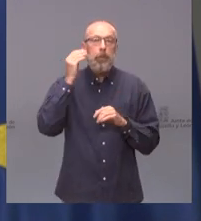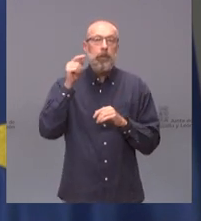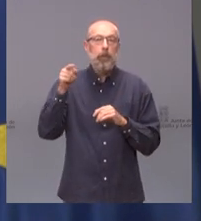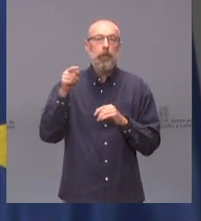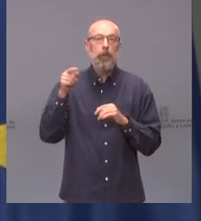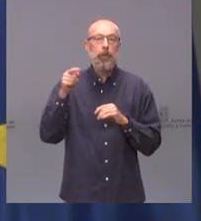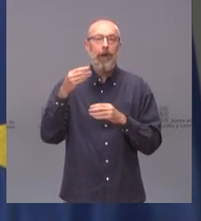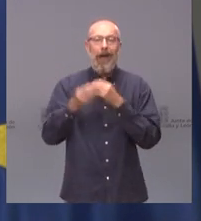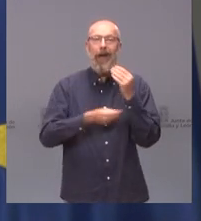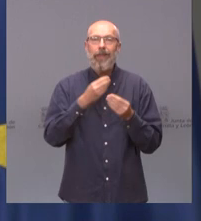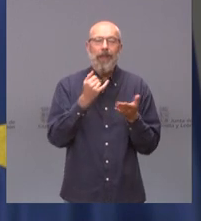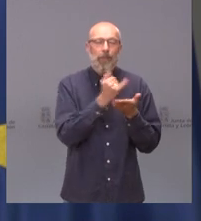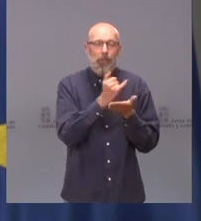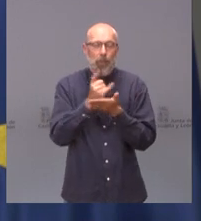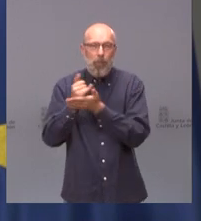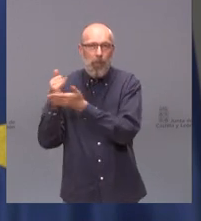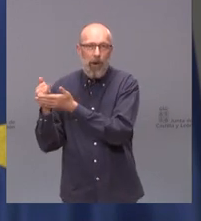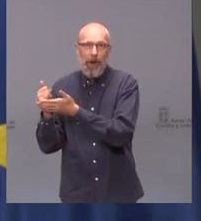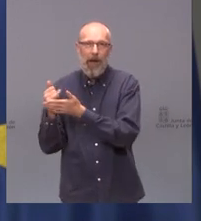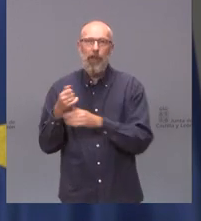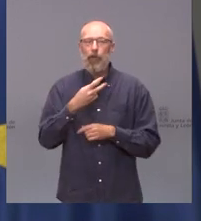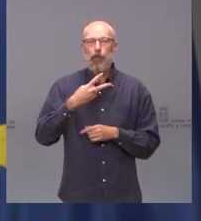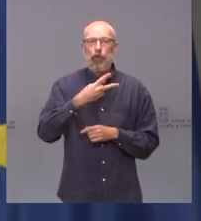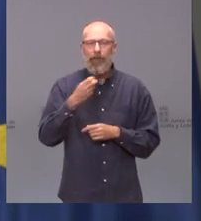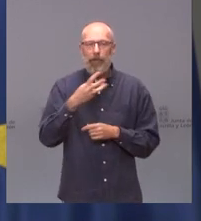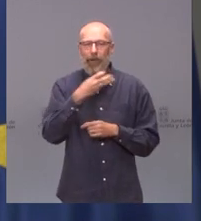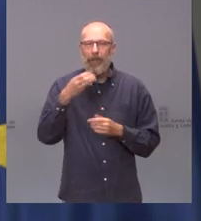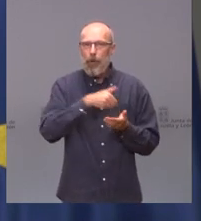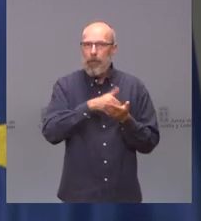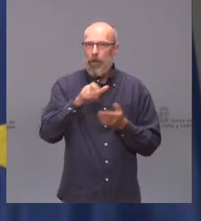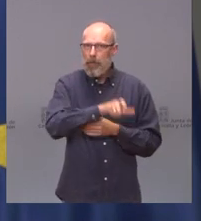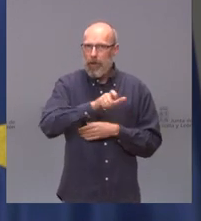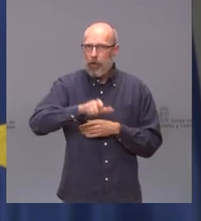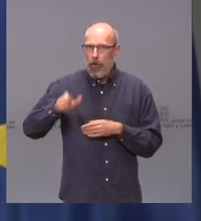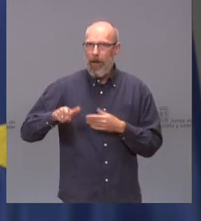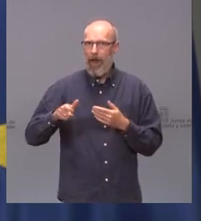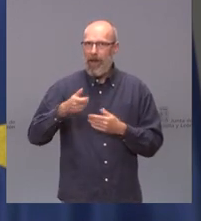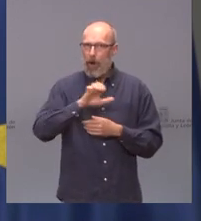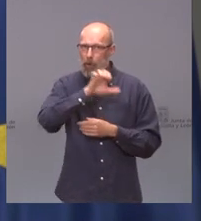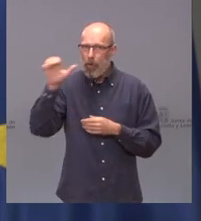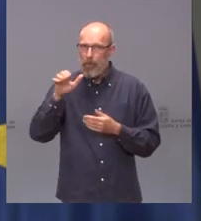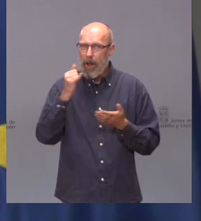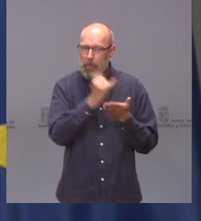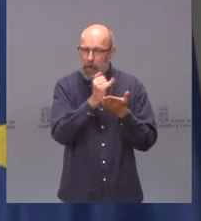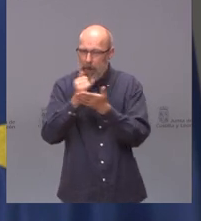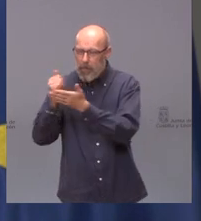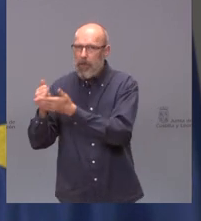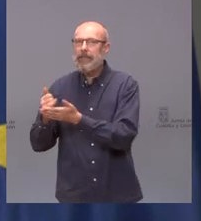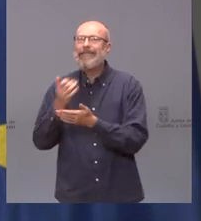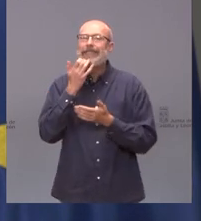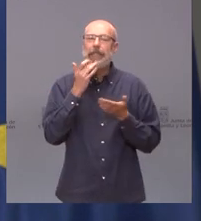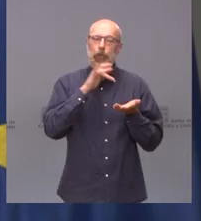hacer análisis serológicos a los 200, 300 millones de ciudadanos europeos, si están ya vacunados.